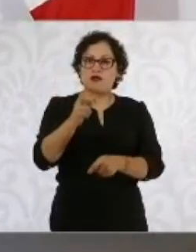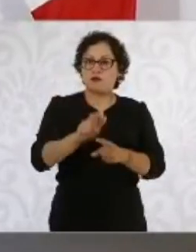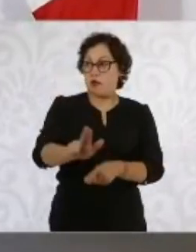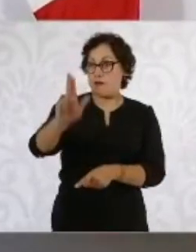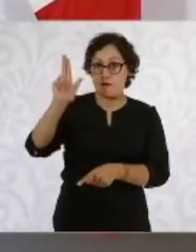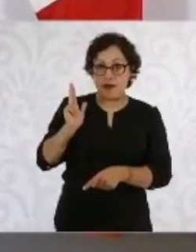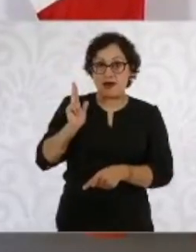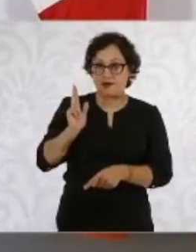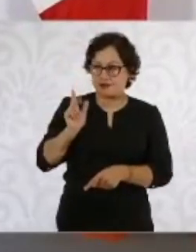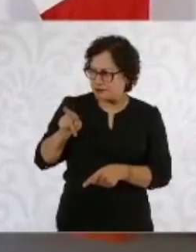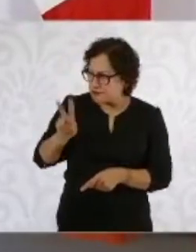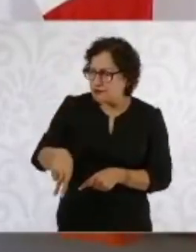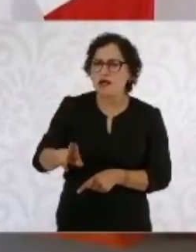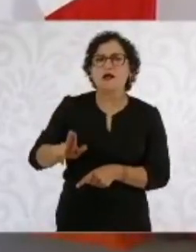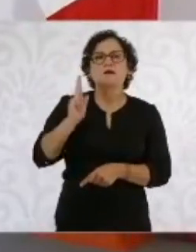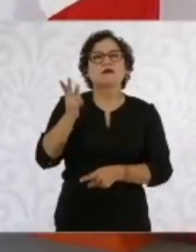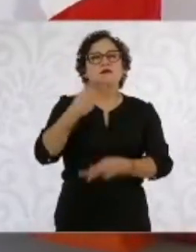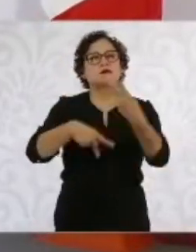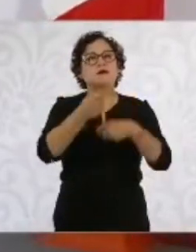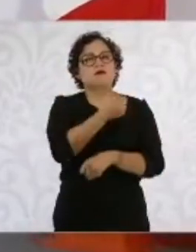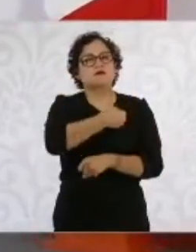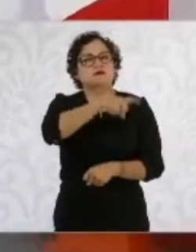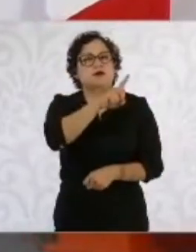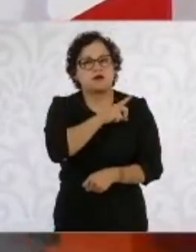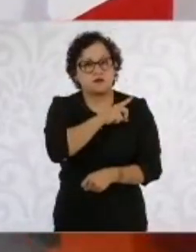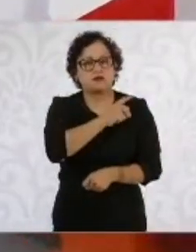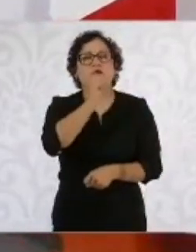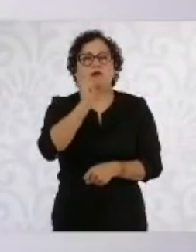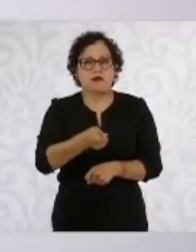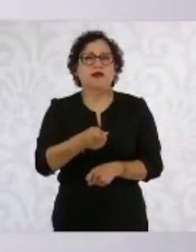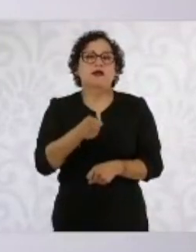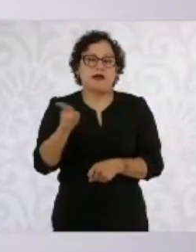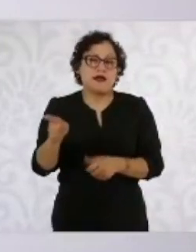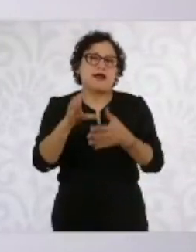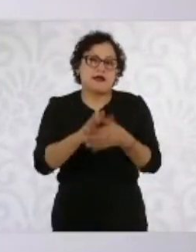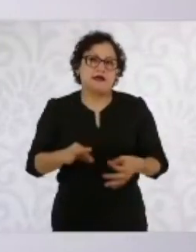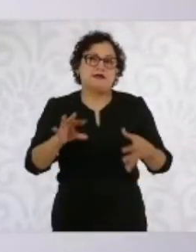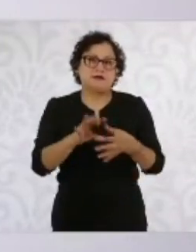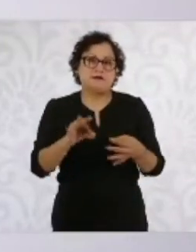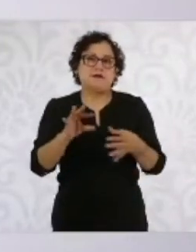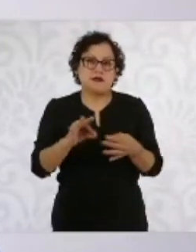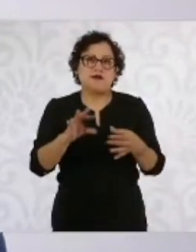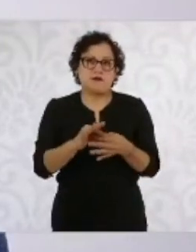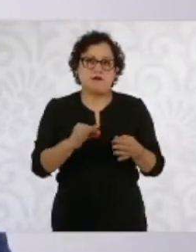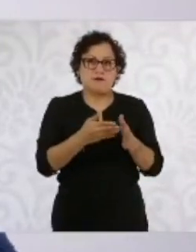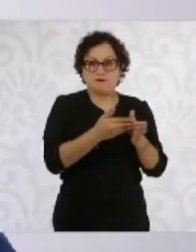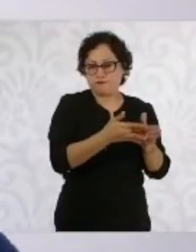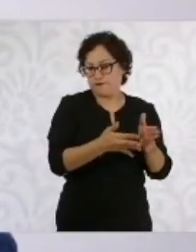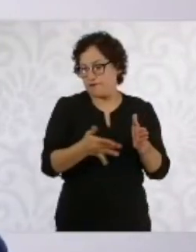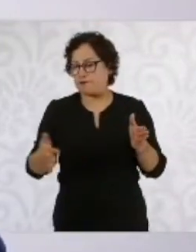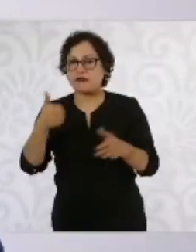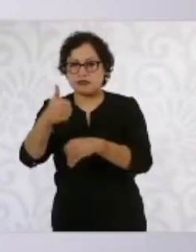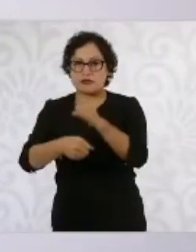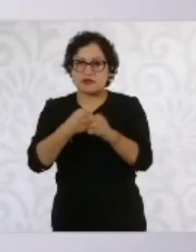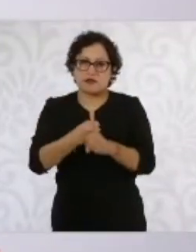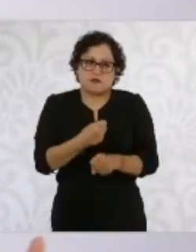vino Salud y Martí planteó que uno de los temas es que en el sexenio, no lo podemos hacer todo el primer año, pero sí